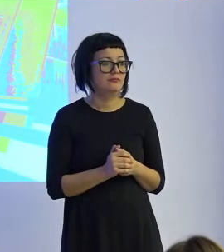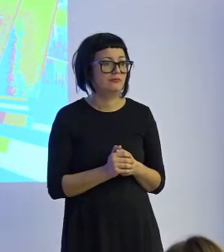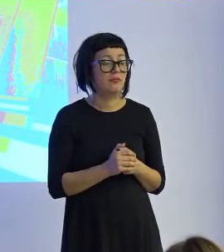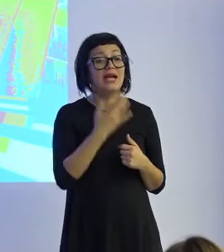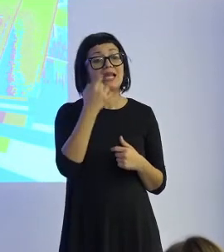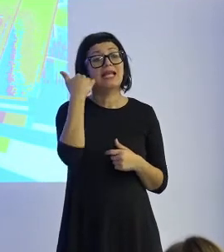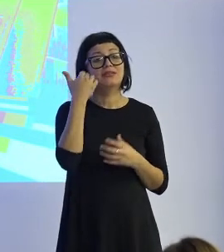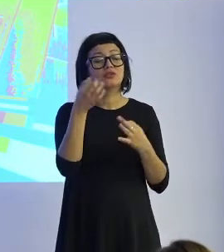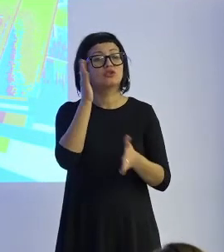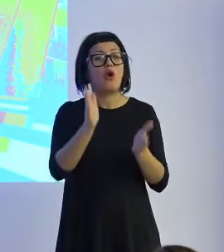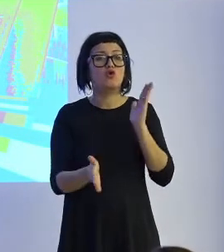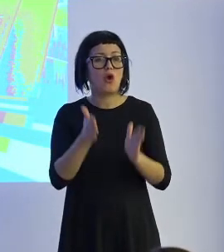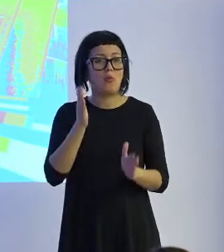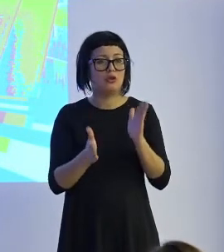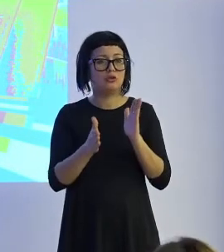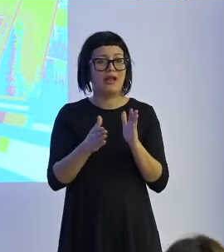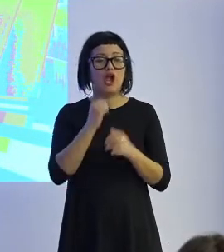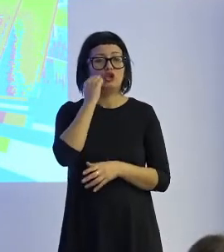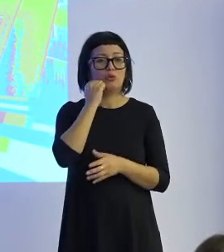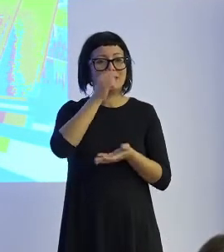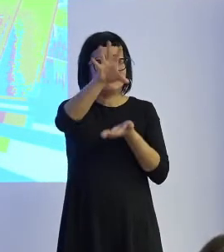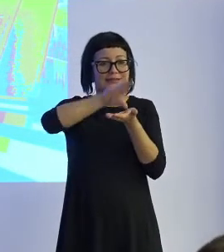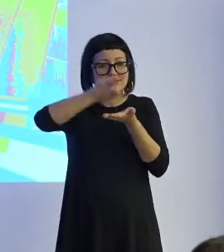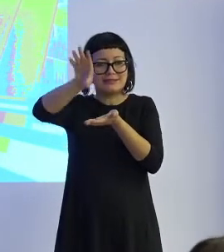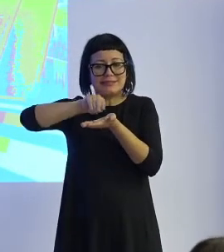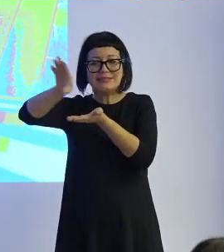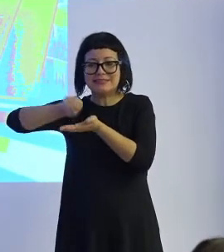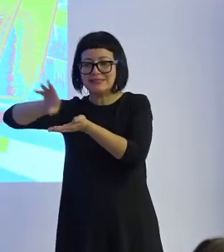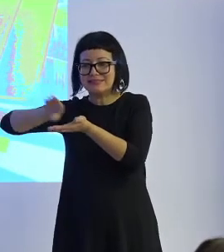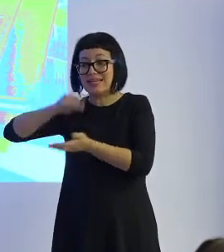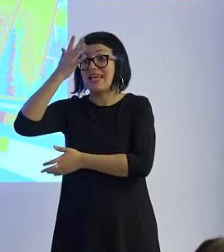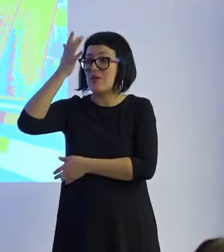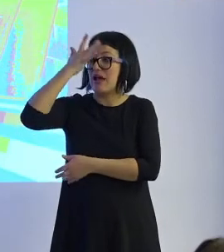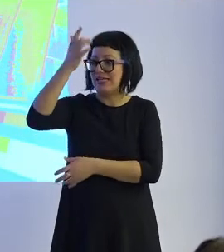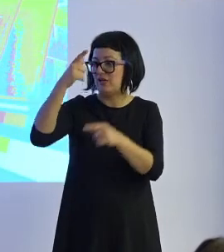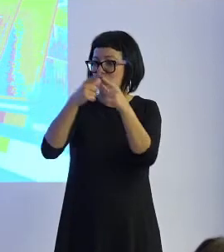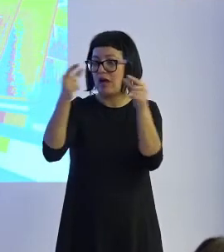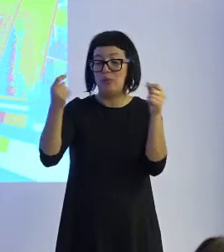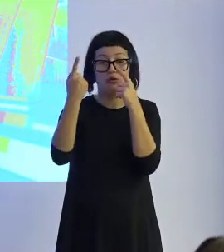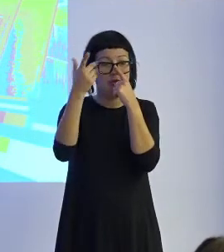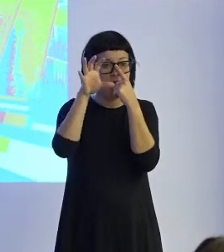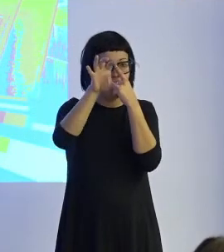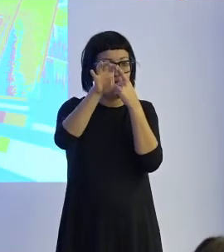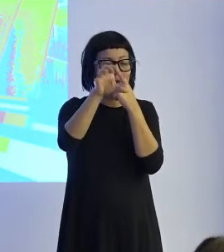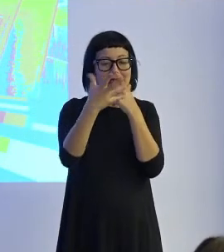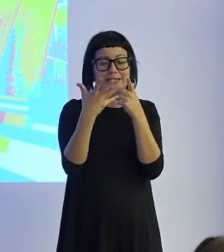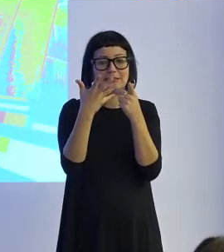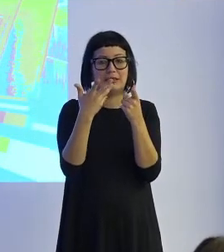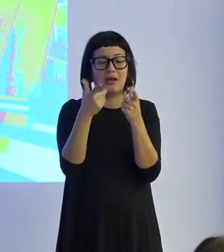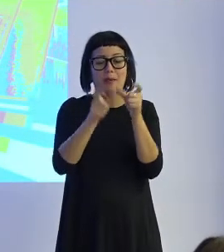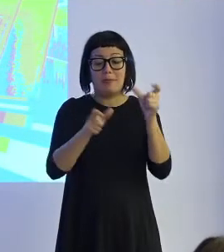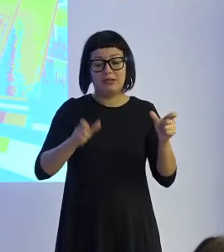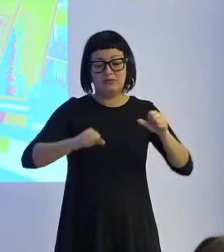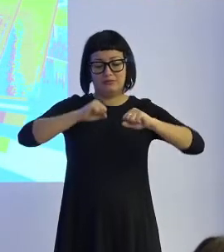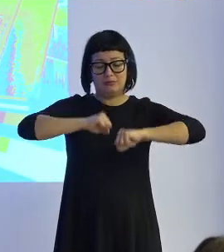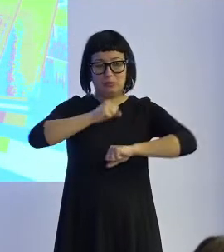esto es un robot que recolecta tomates imaginaos Japón un país con una población muy envejecida